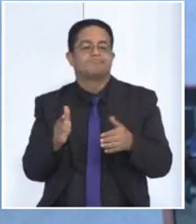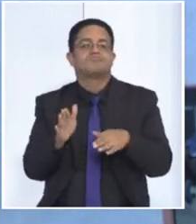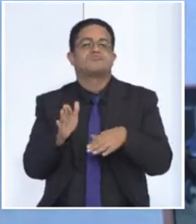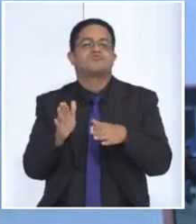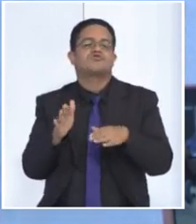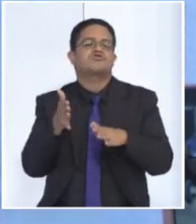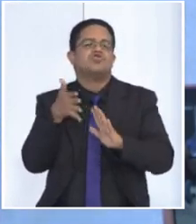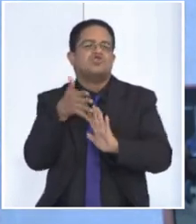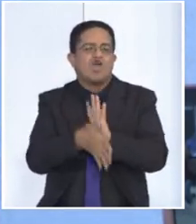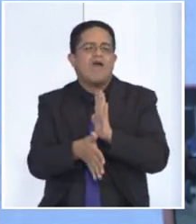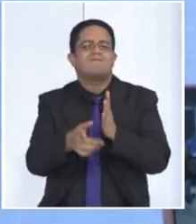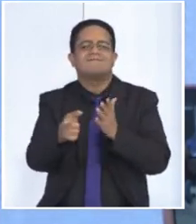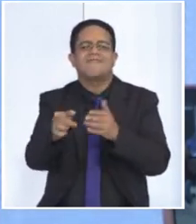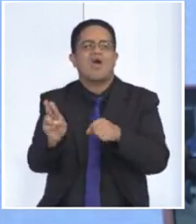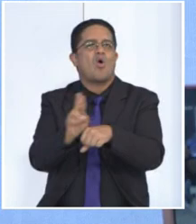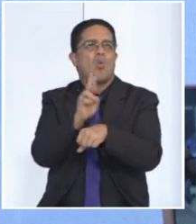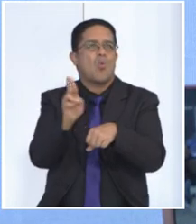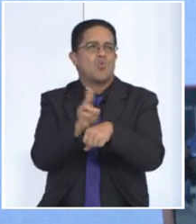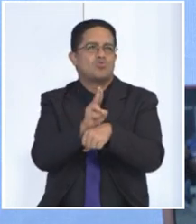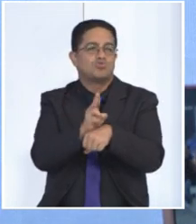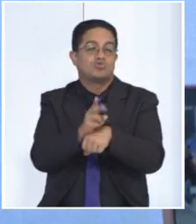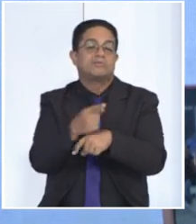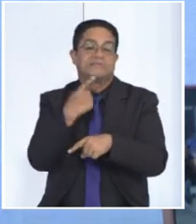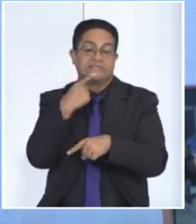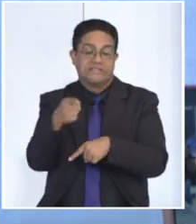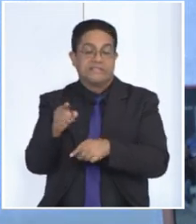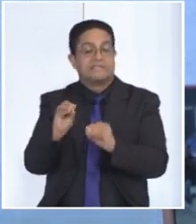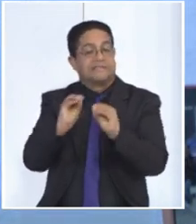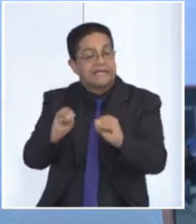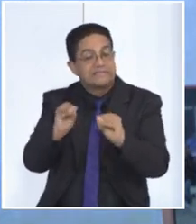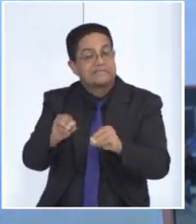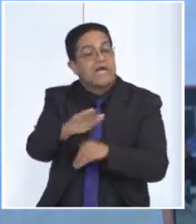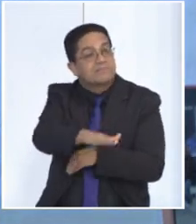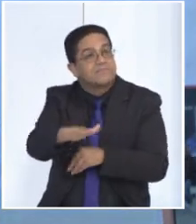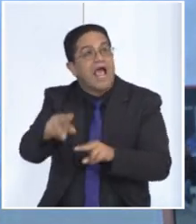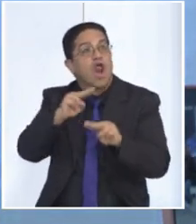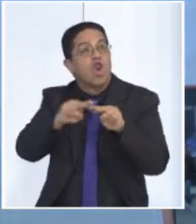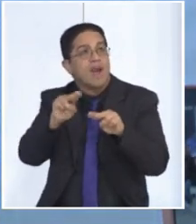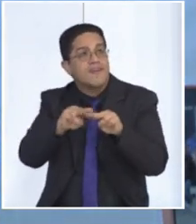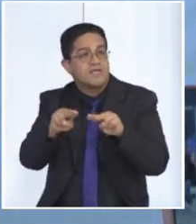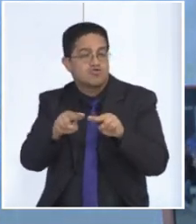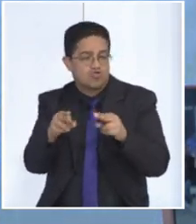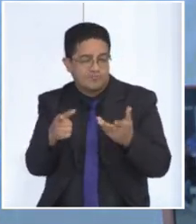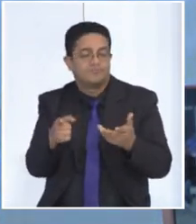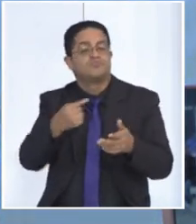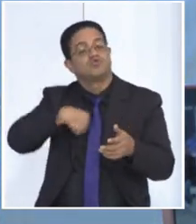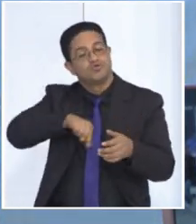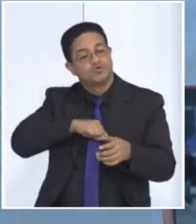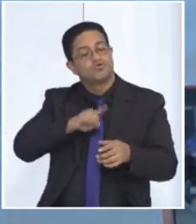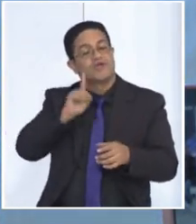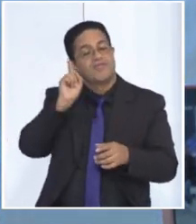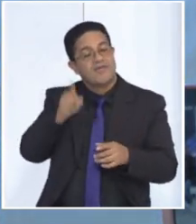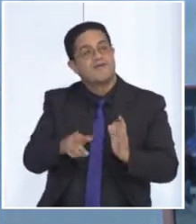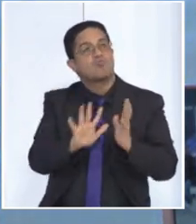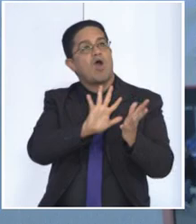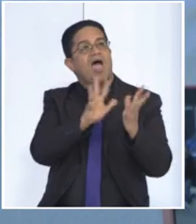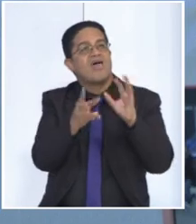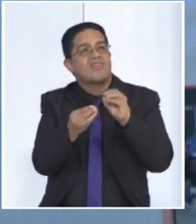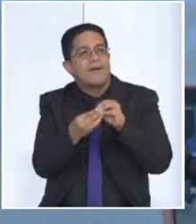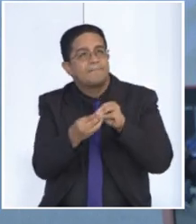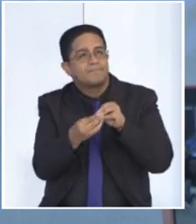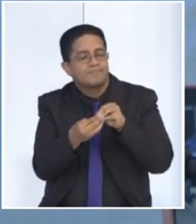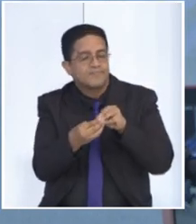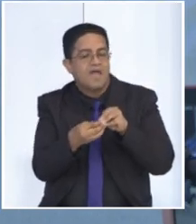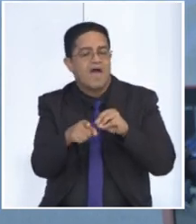el desuso de los edulcorantes, habla desde edades tempranas. Es decir, adaptarnos desde edades tempranas a consumir alimentos que tengan